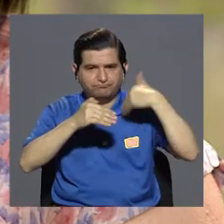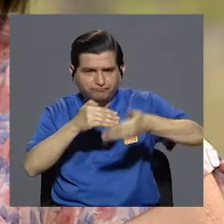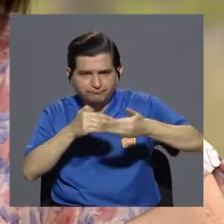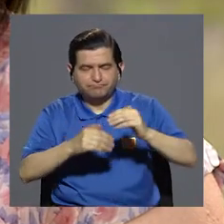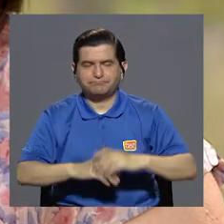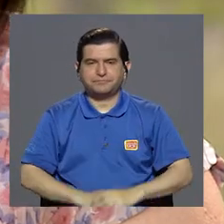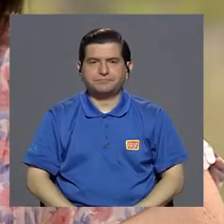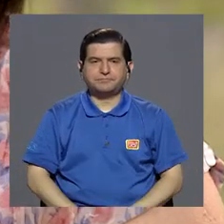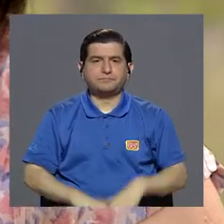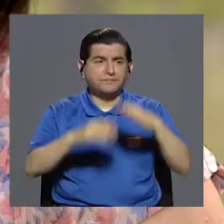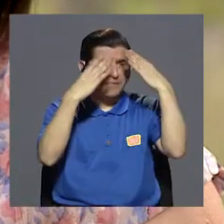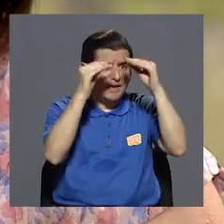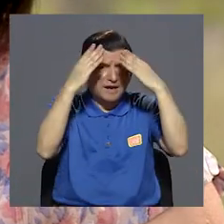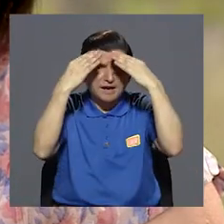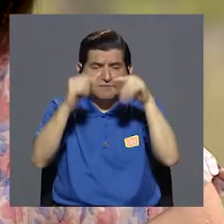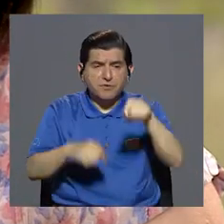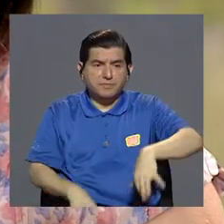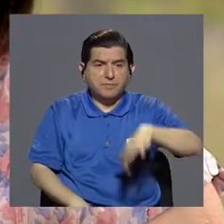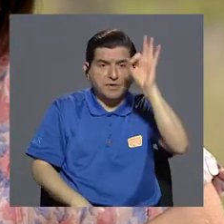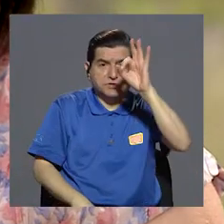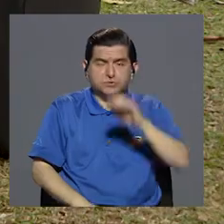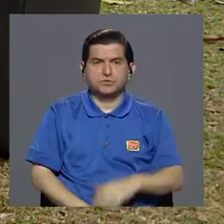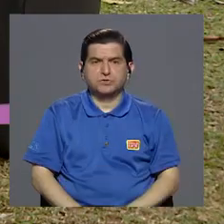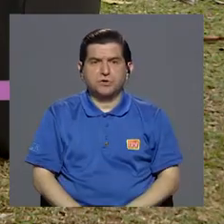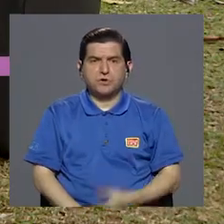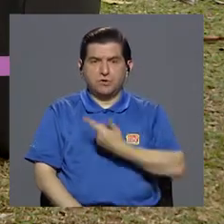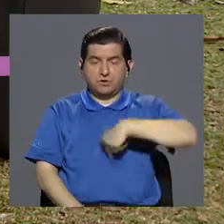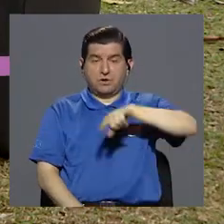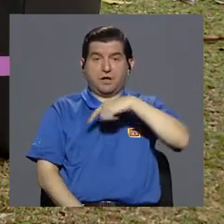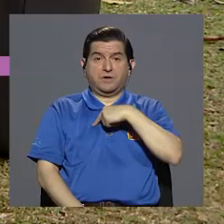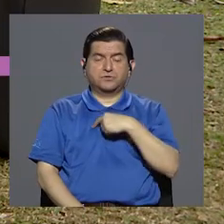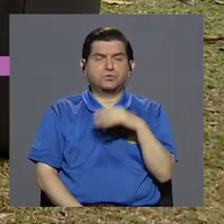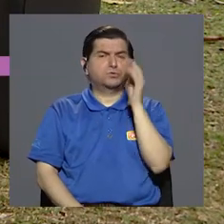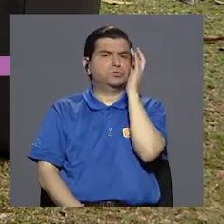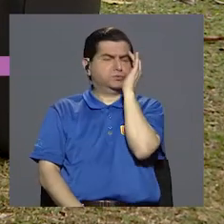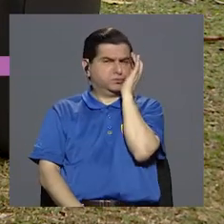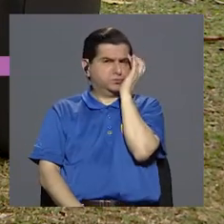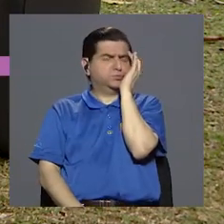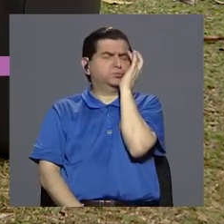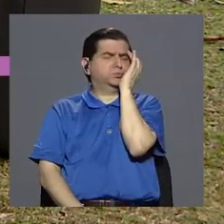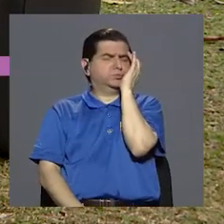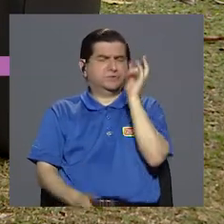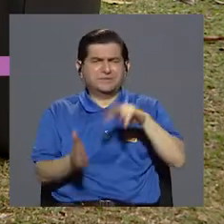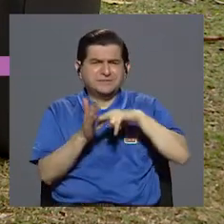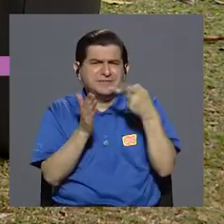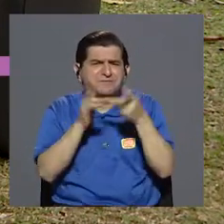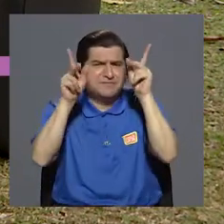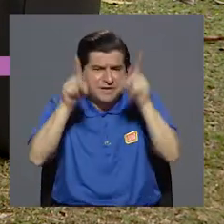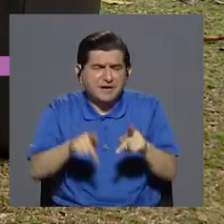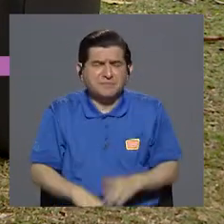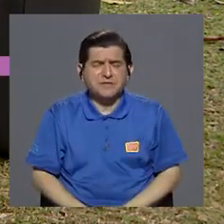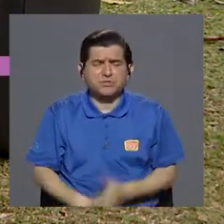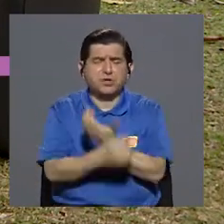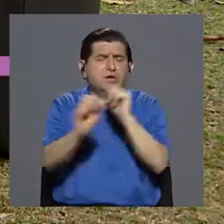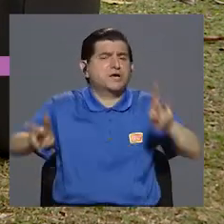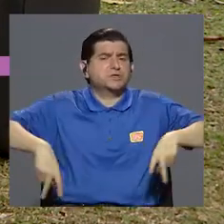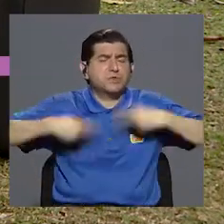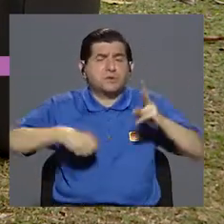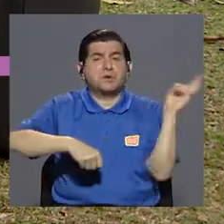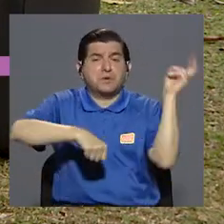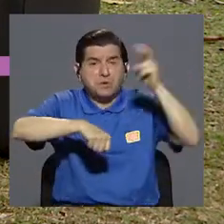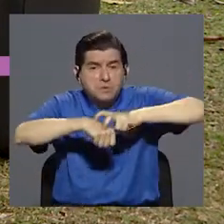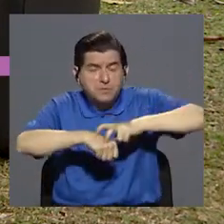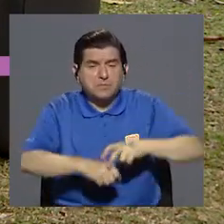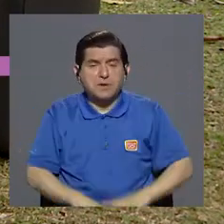Y la información que ella obtuvo fue una información que nos dejó muy preocupados porque quiere decir que hay personas que sobrevive en una